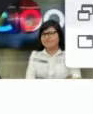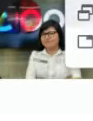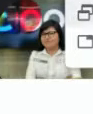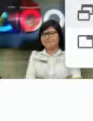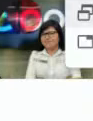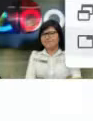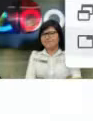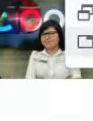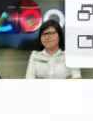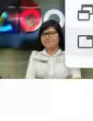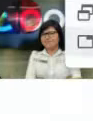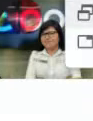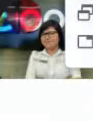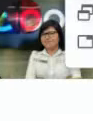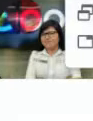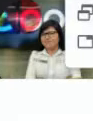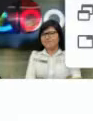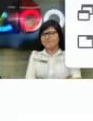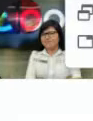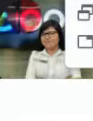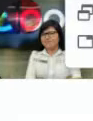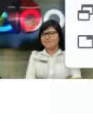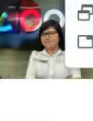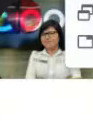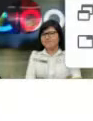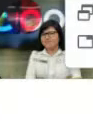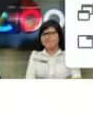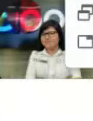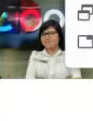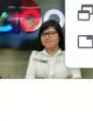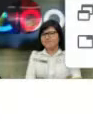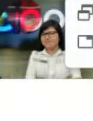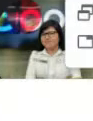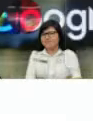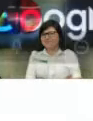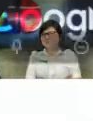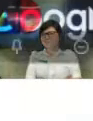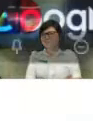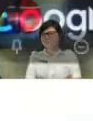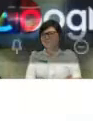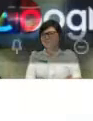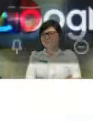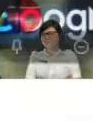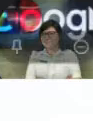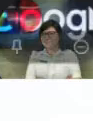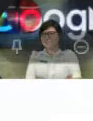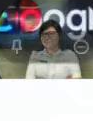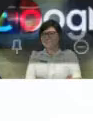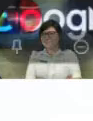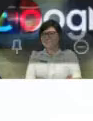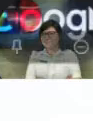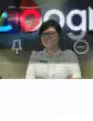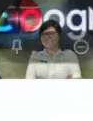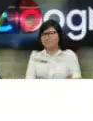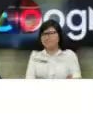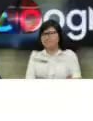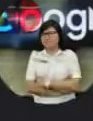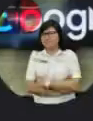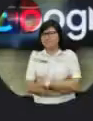completa, una ventana o una pestaña. No, yo quiero que los niños vean toda mi ventana completa, ¿sí? Y